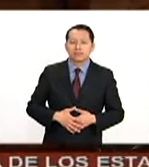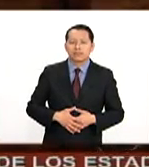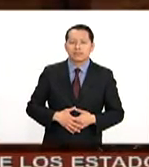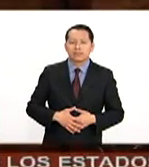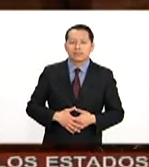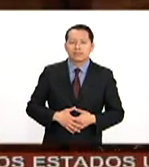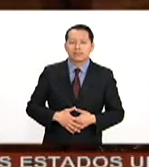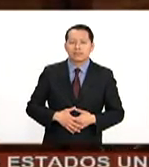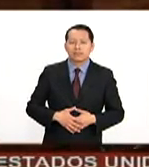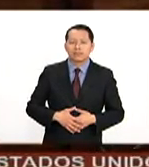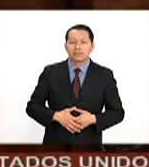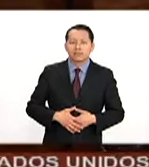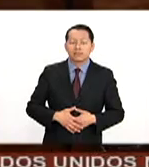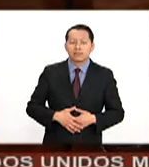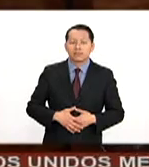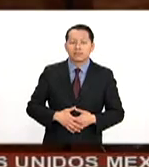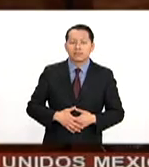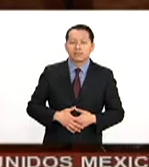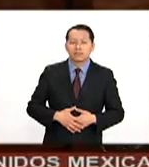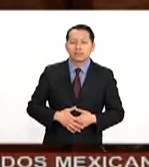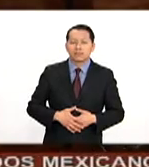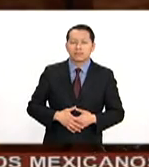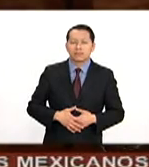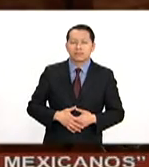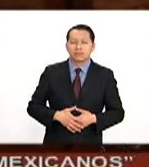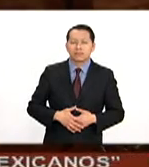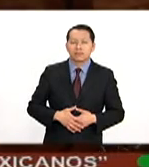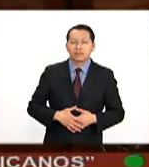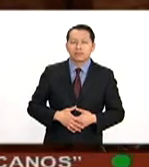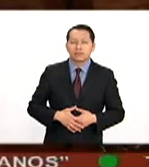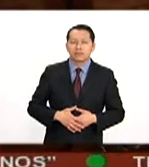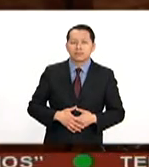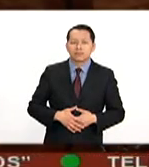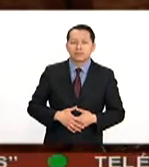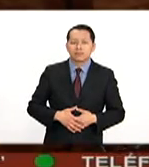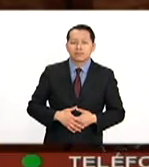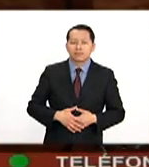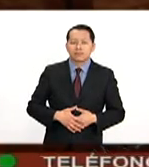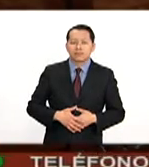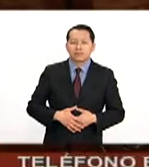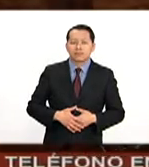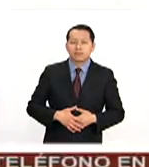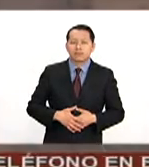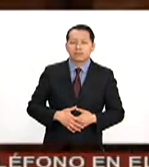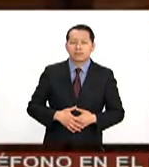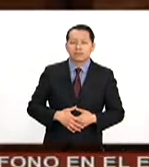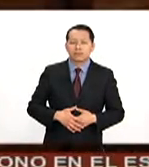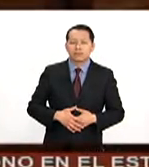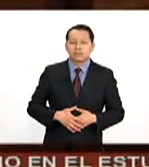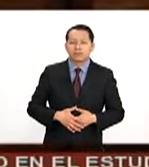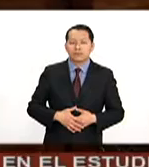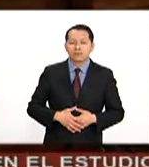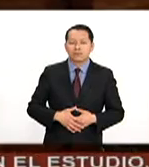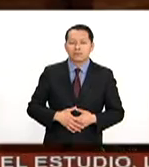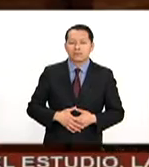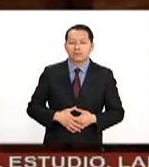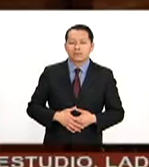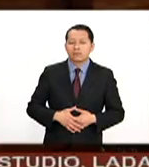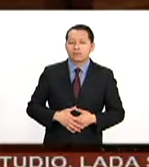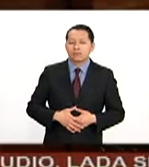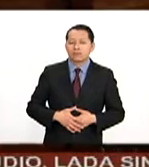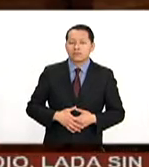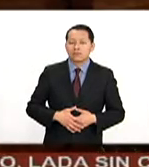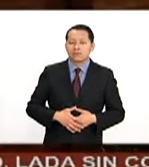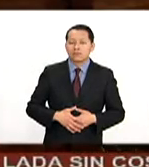negocios con el mundo en año fue cerca de 800 millones de dólares. Tenemos que reestarrar el